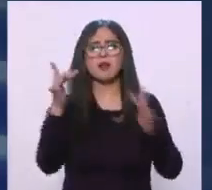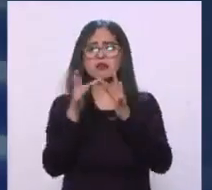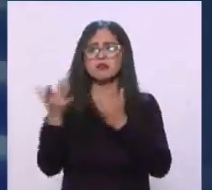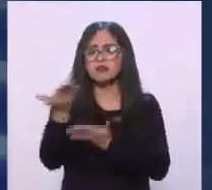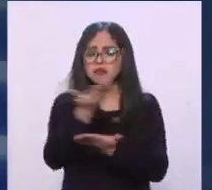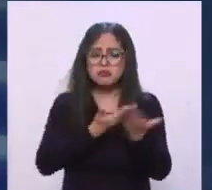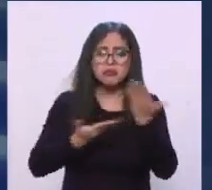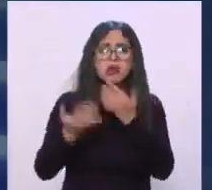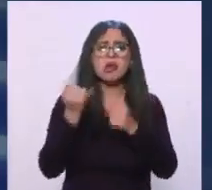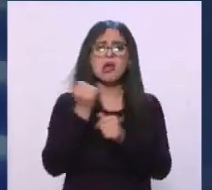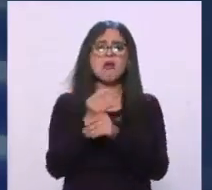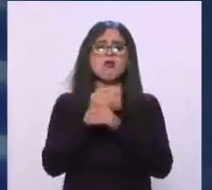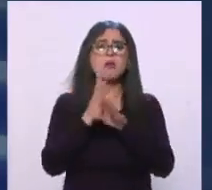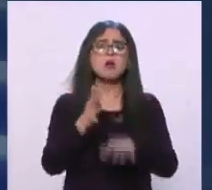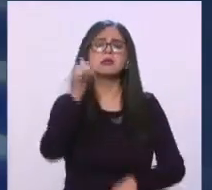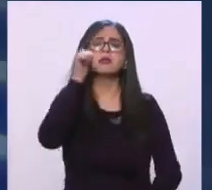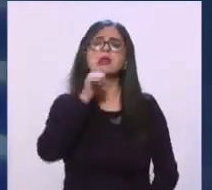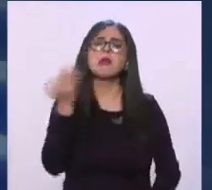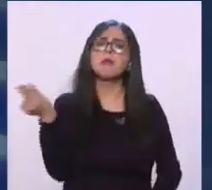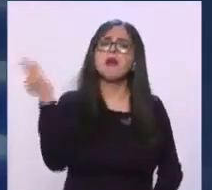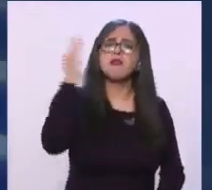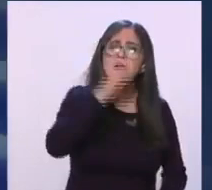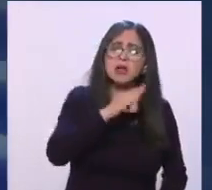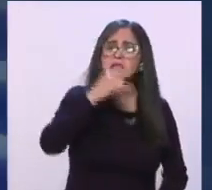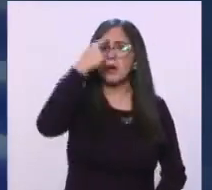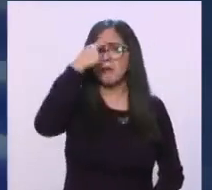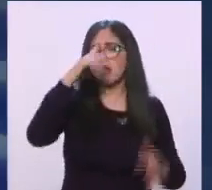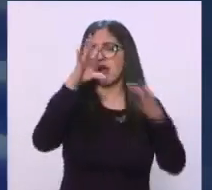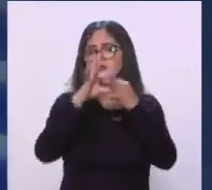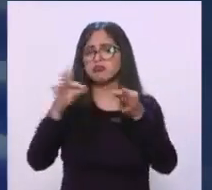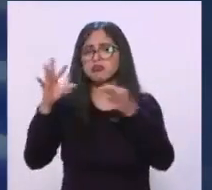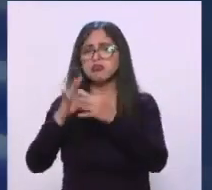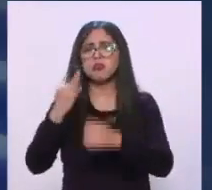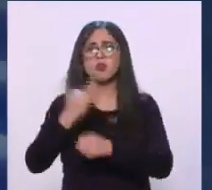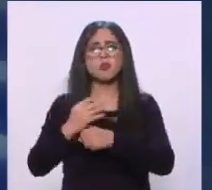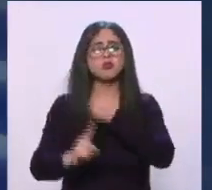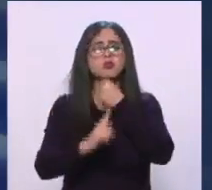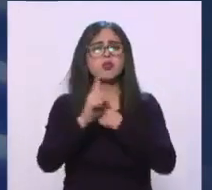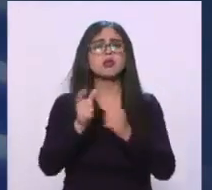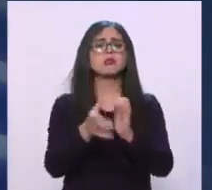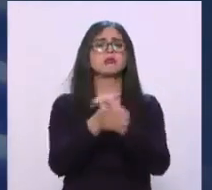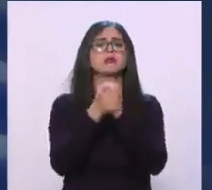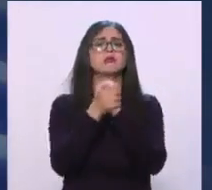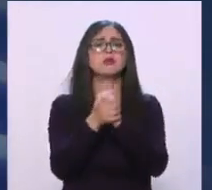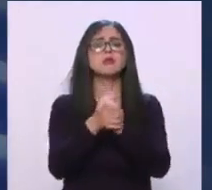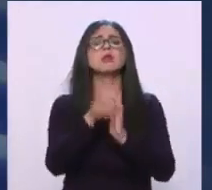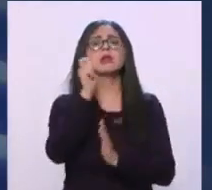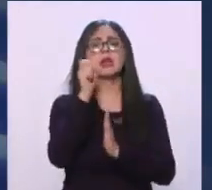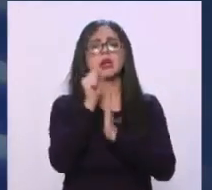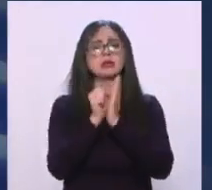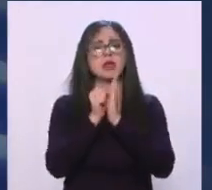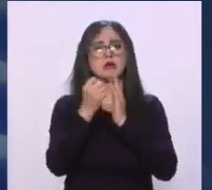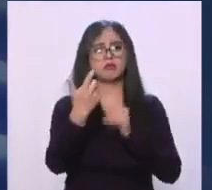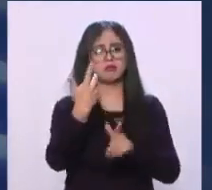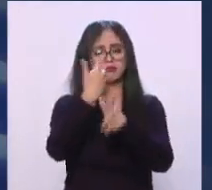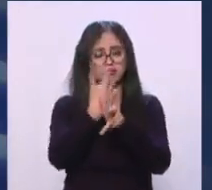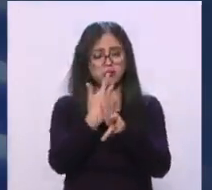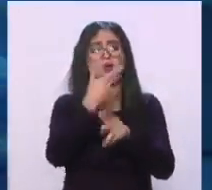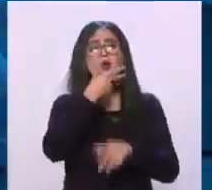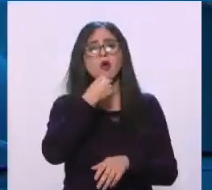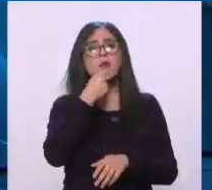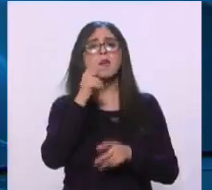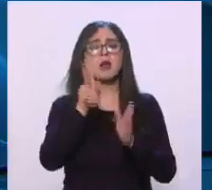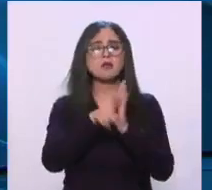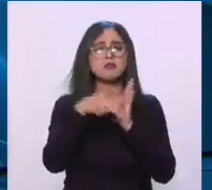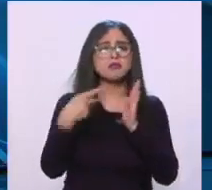disemina información falsa. Y para hablarnos de las más recientes y las más dañinas, saludamos con mucho gusto vía Skype al periodista e